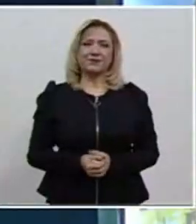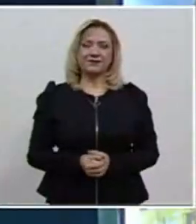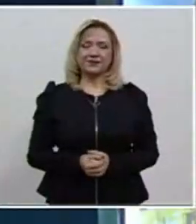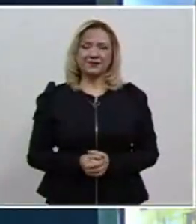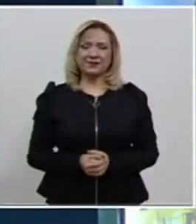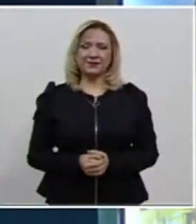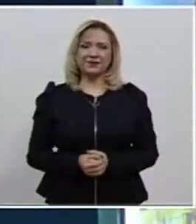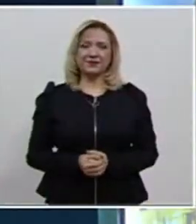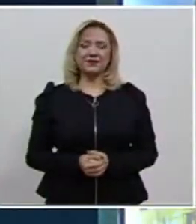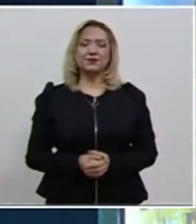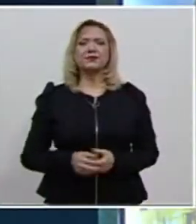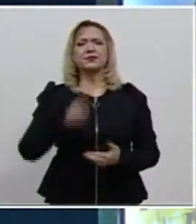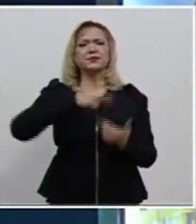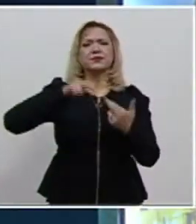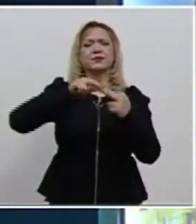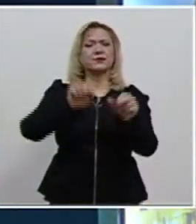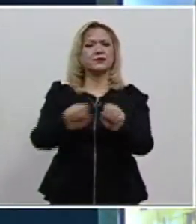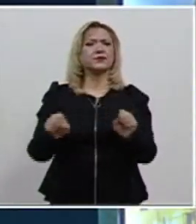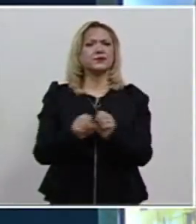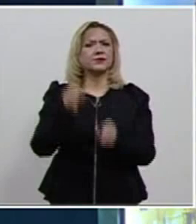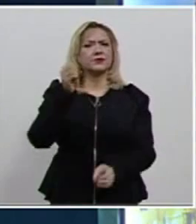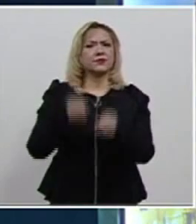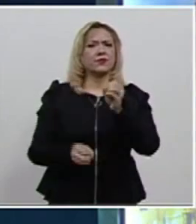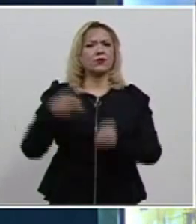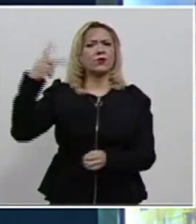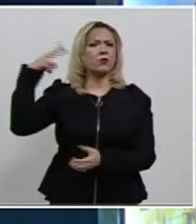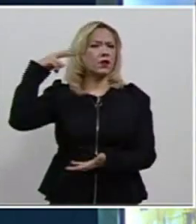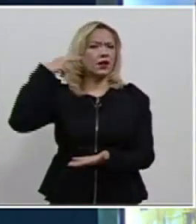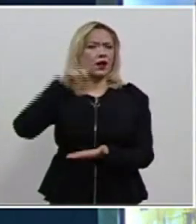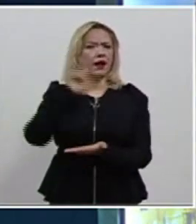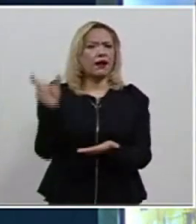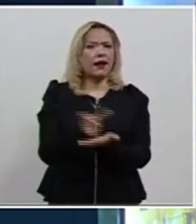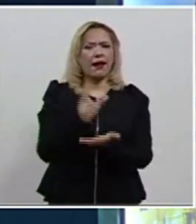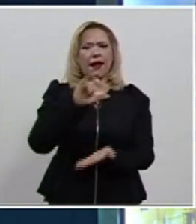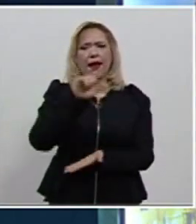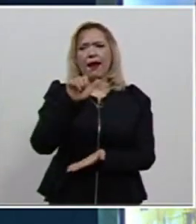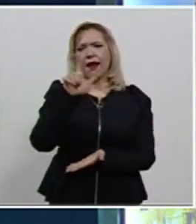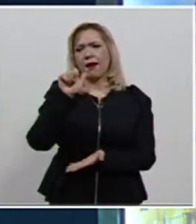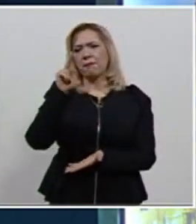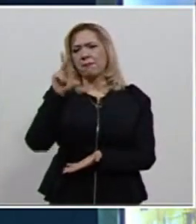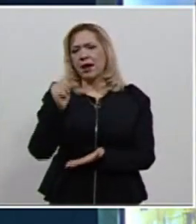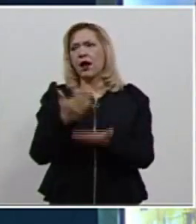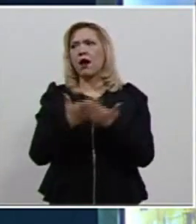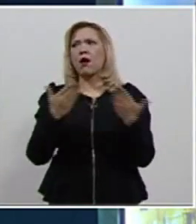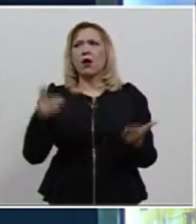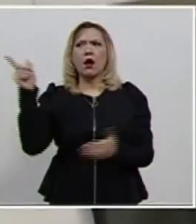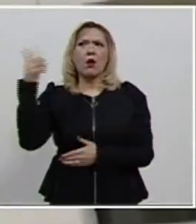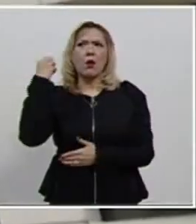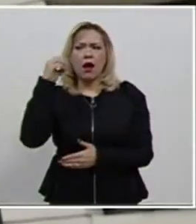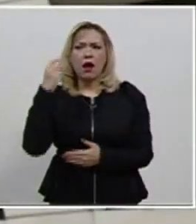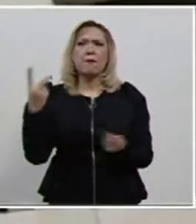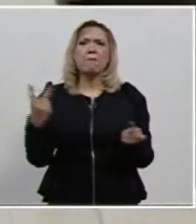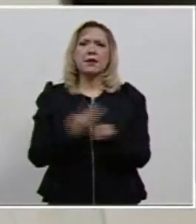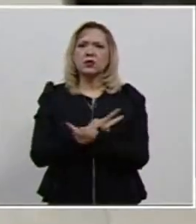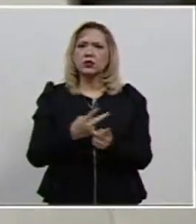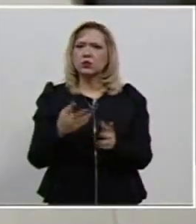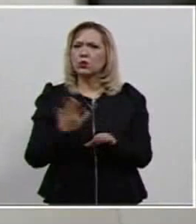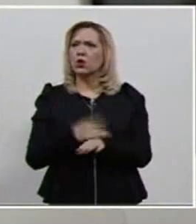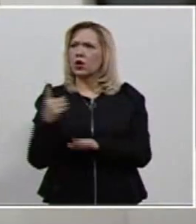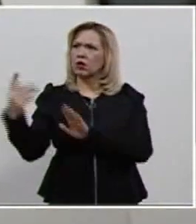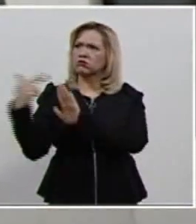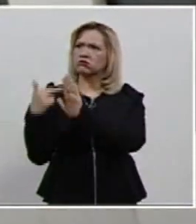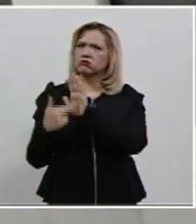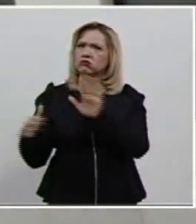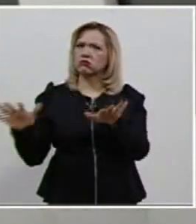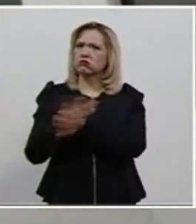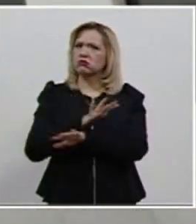La sala regional Jalapa confirmó la resolución del Tribunal Electoral de Oaxaca que modificó los lineamientos del Instituto Electoral